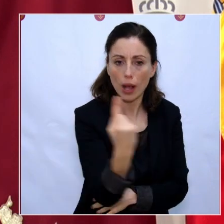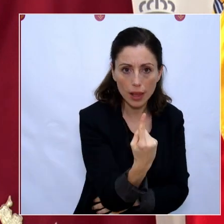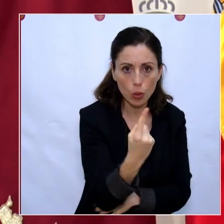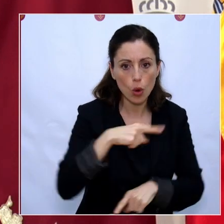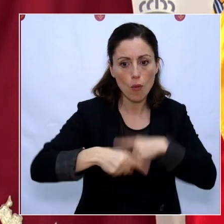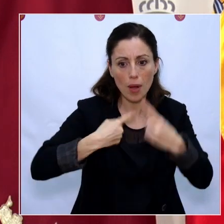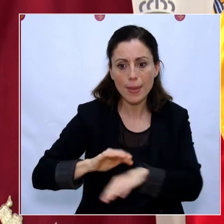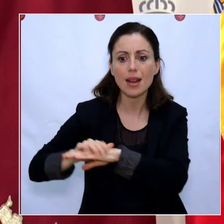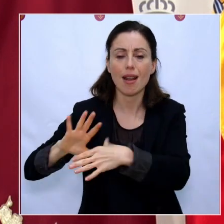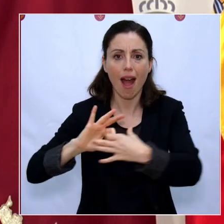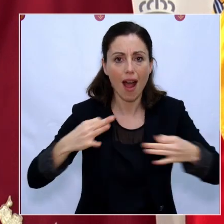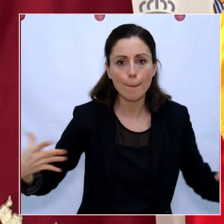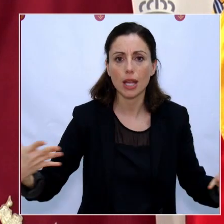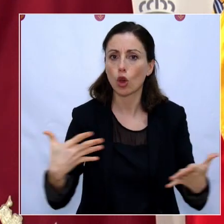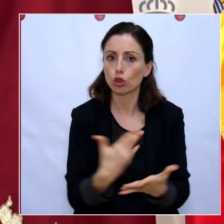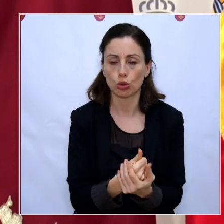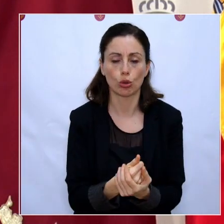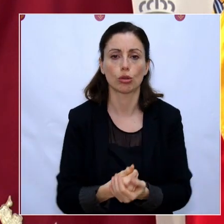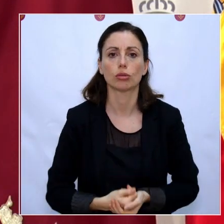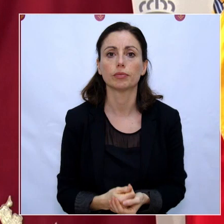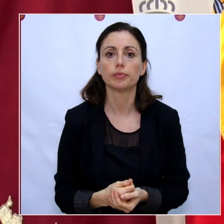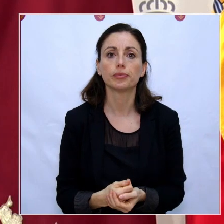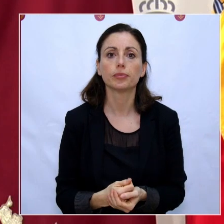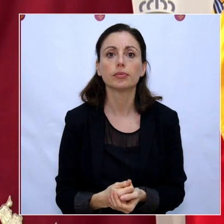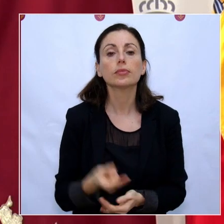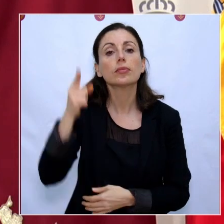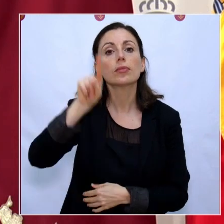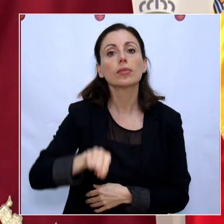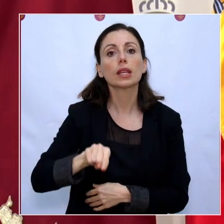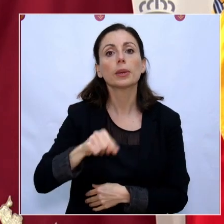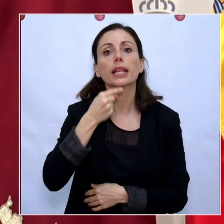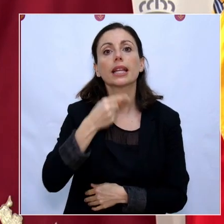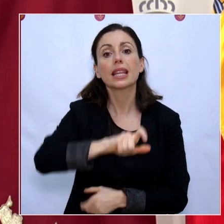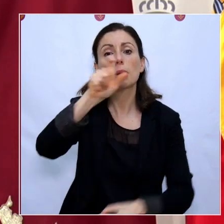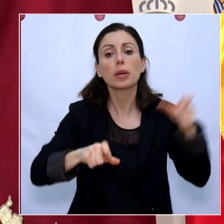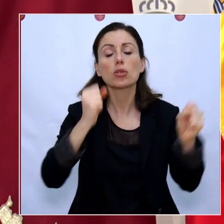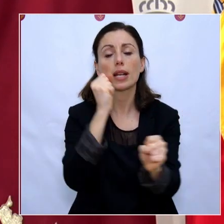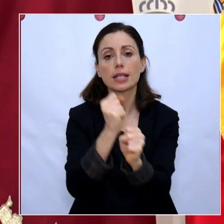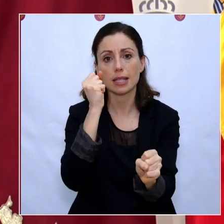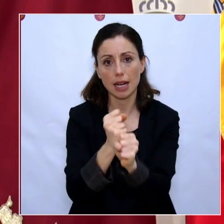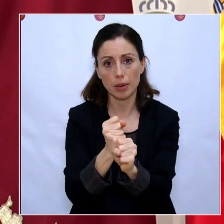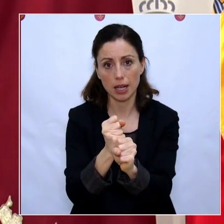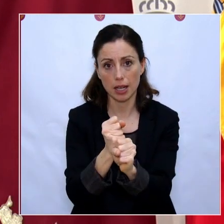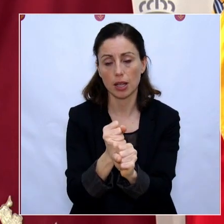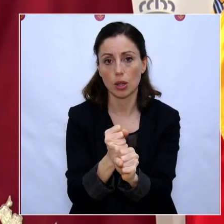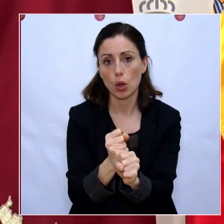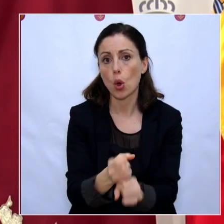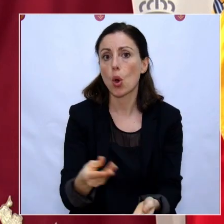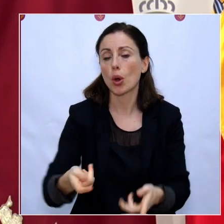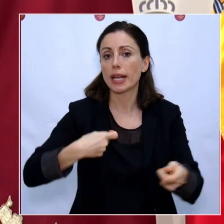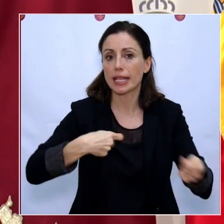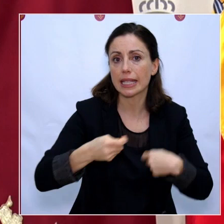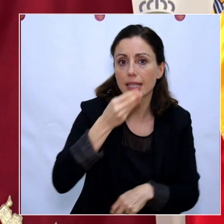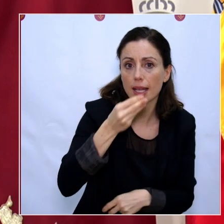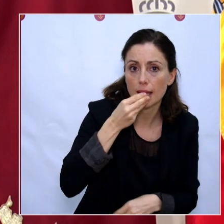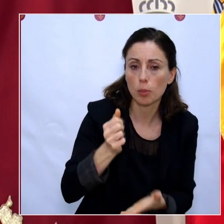también, por la de todos. También quiero dirigirme a los trabajadores de actividades esenciales para que